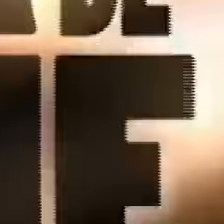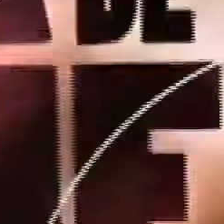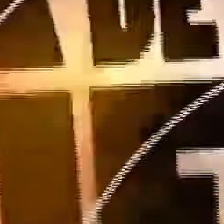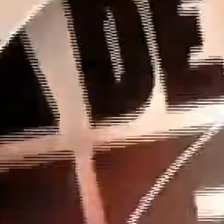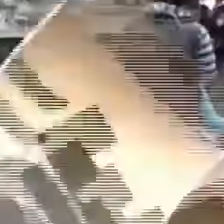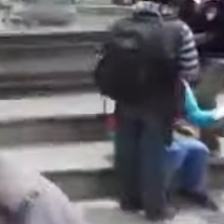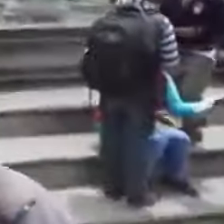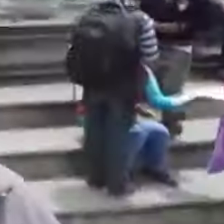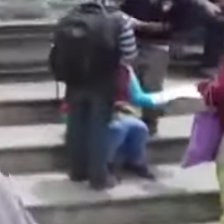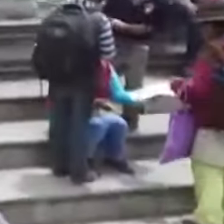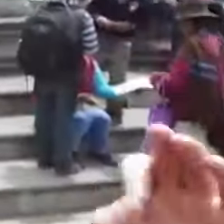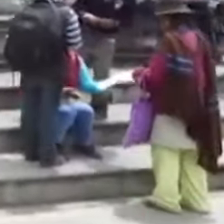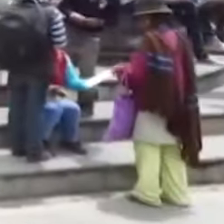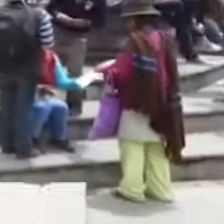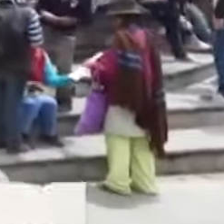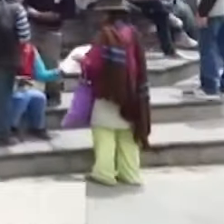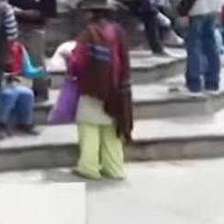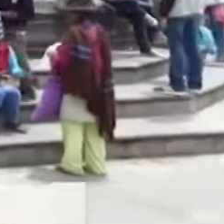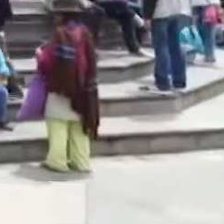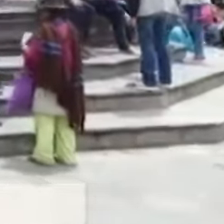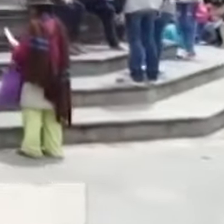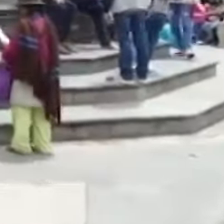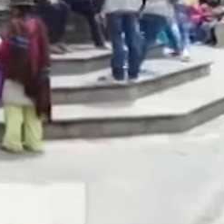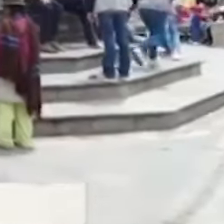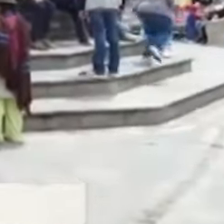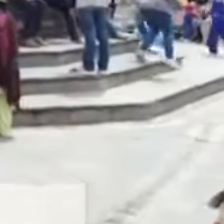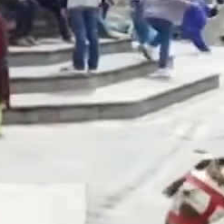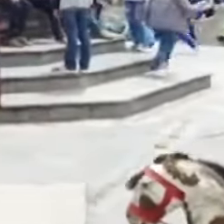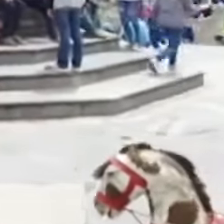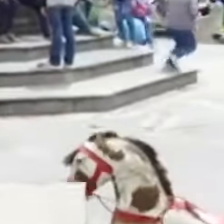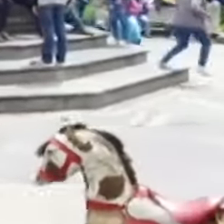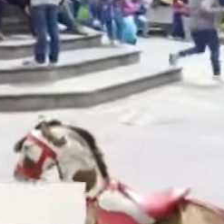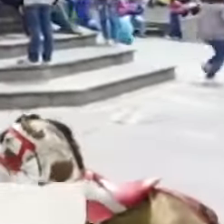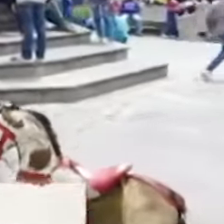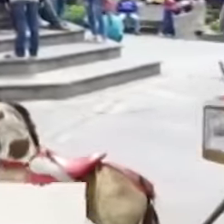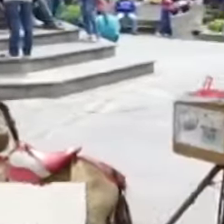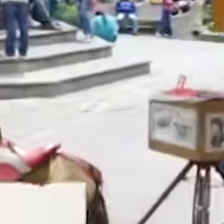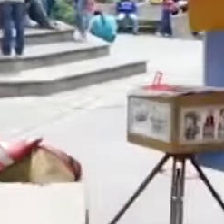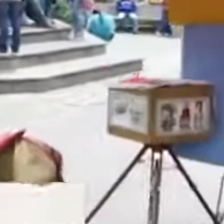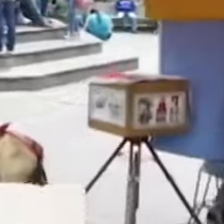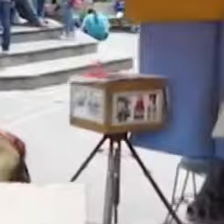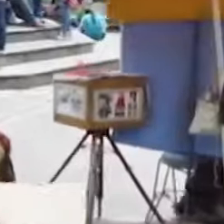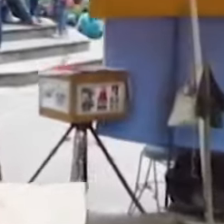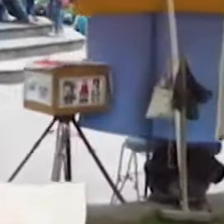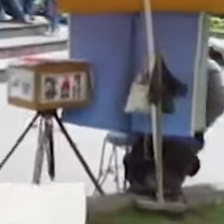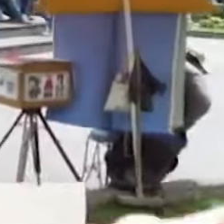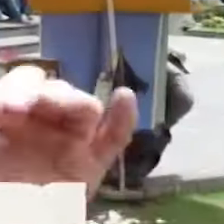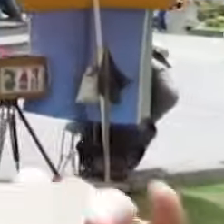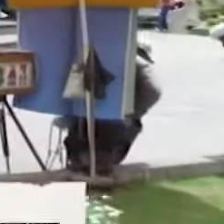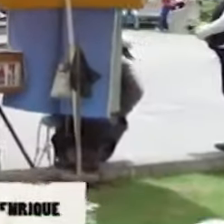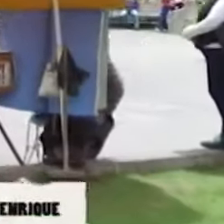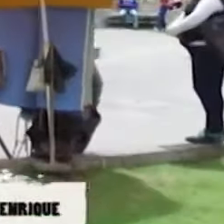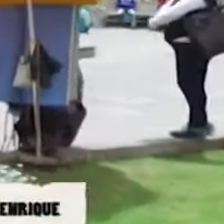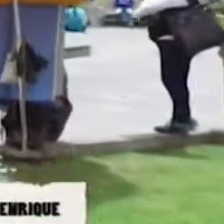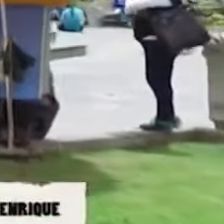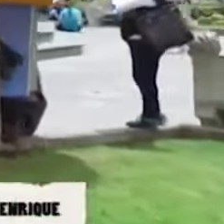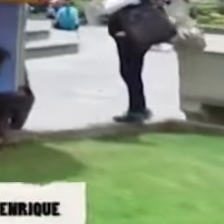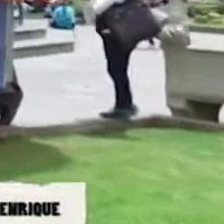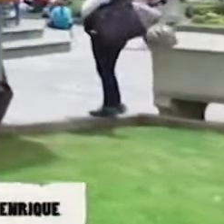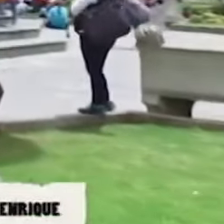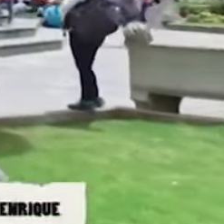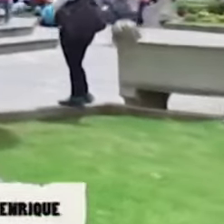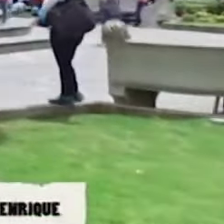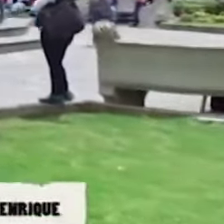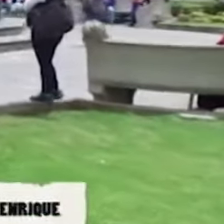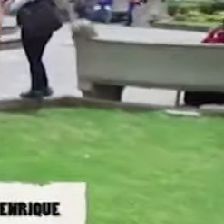La ciudad de las primicias, entre ellas la primera iglesia del Ecuador, conocido por su delicioso ornado y su famoso jugo de sal.